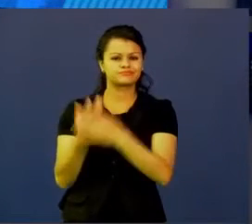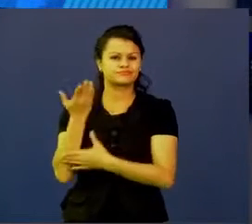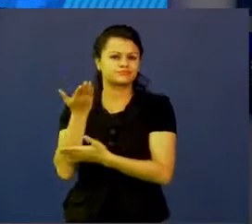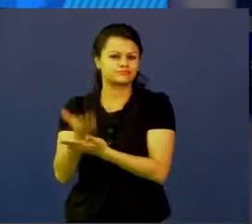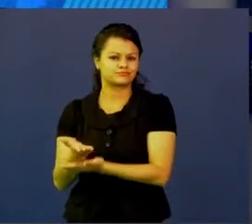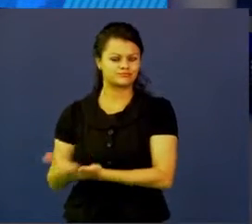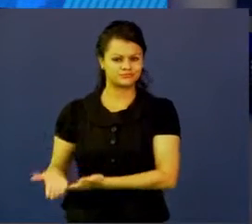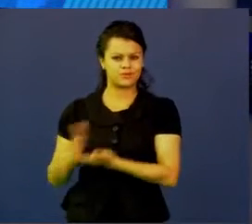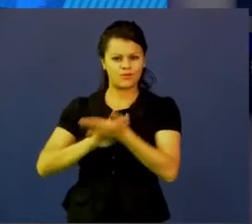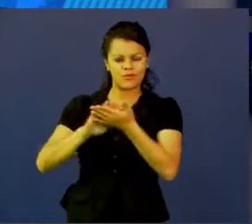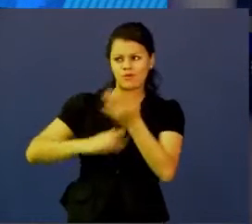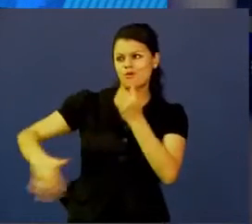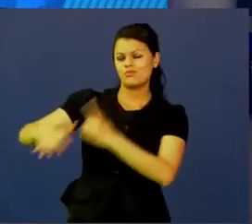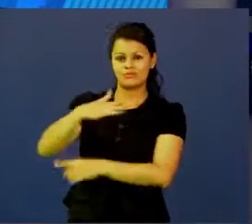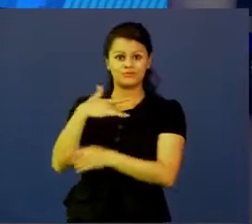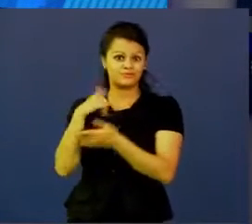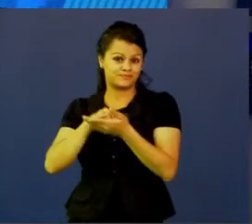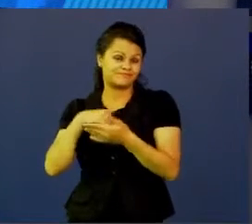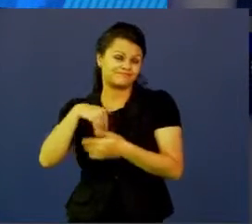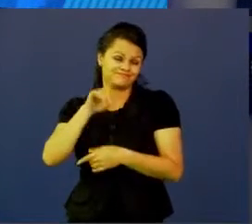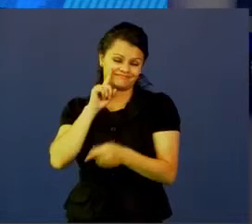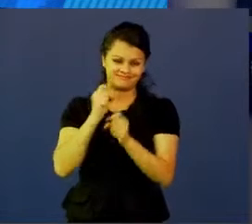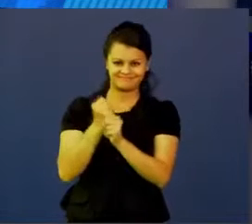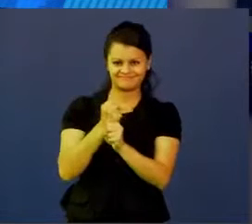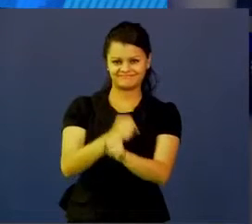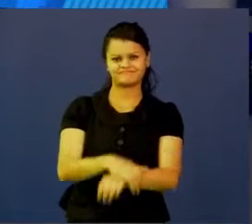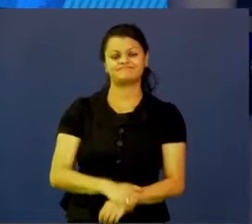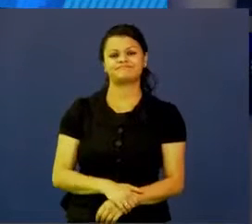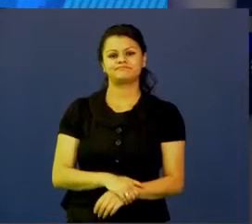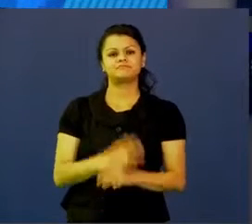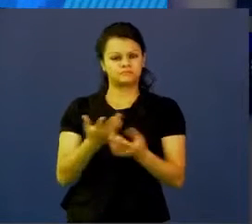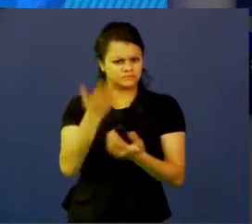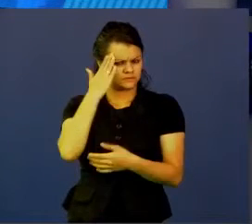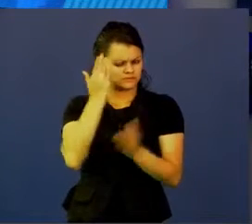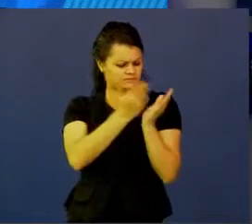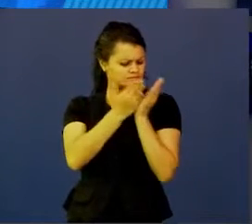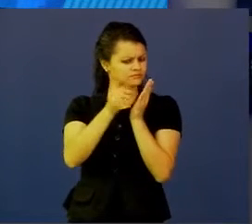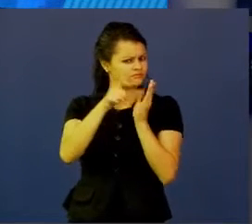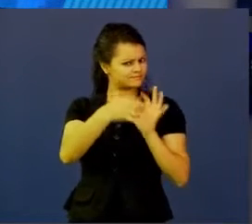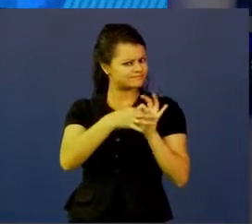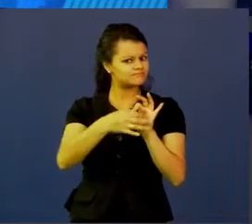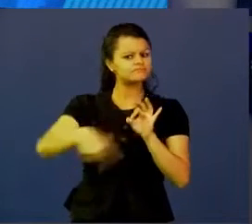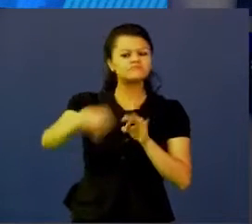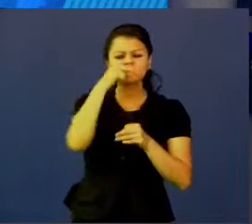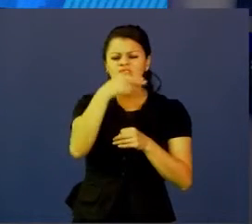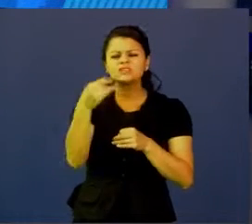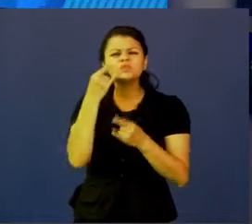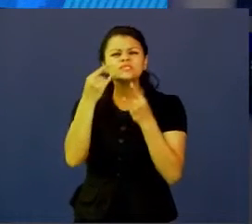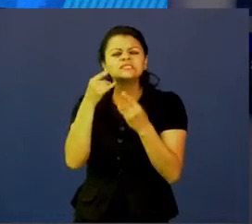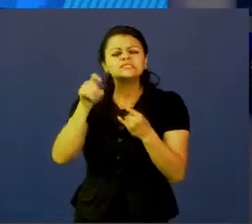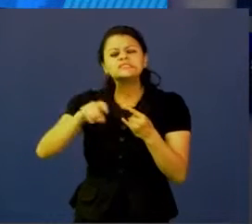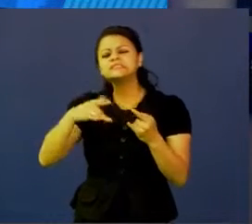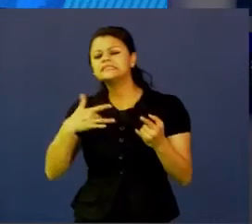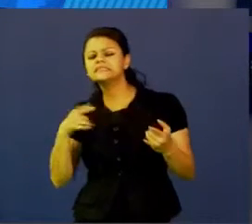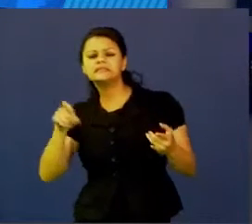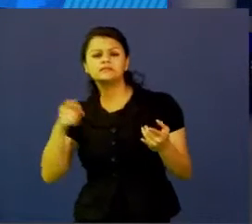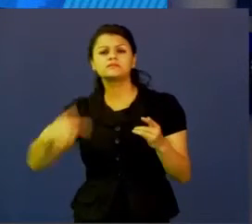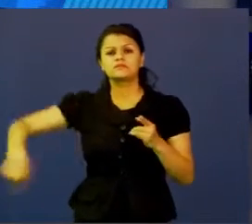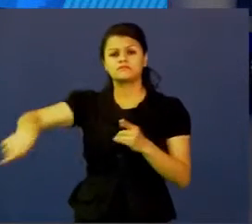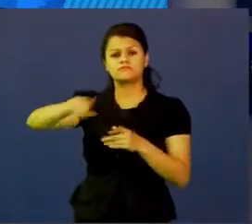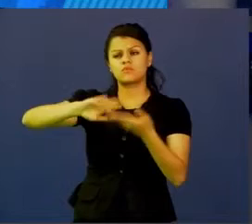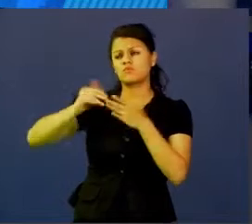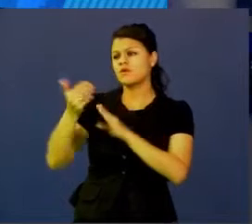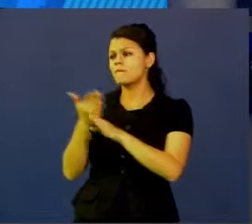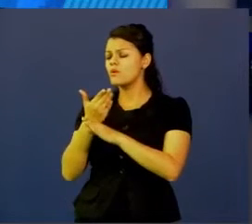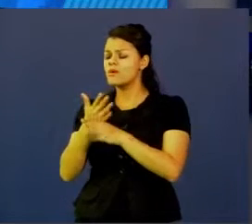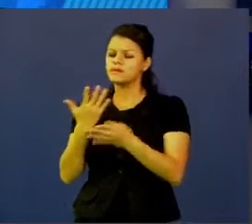creemos que la educación debe estar conectada, debe estar conectada con los intereses de los niños, debe estar conectada con los problemas de la comunidad,